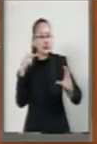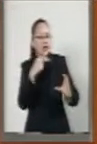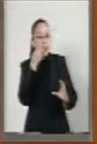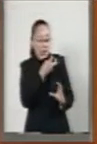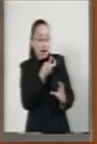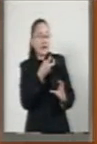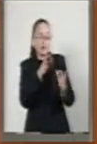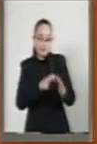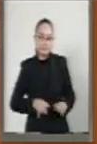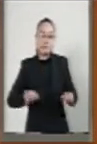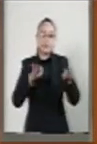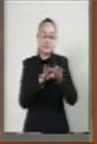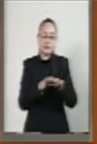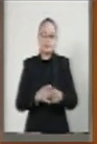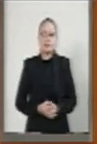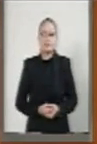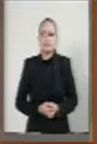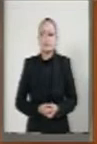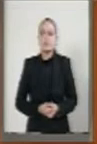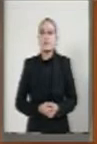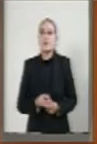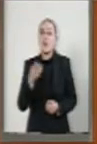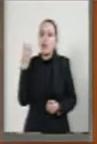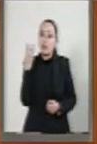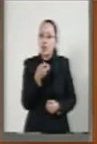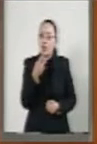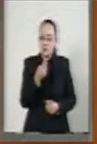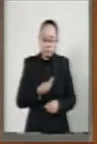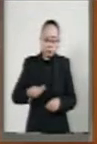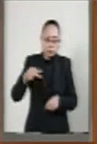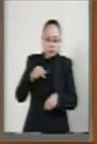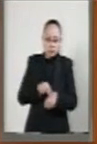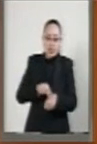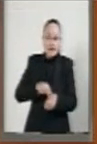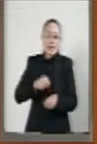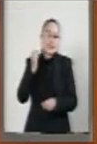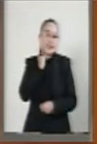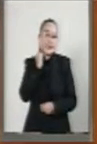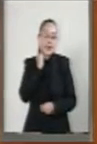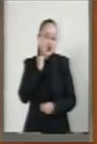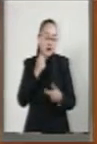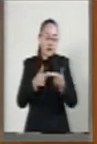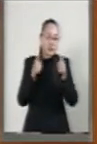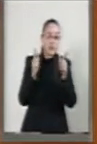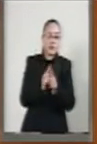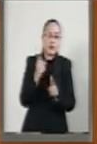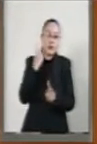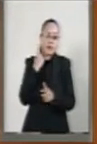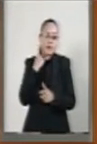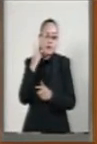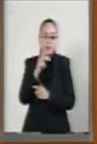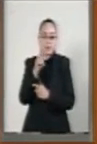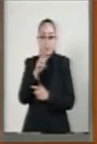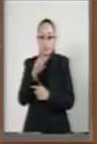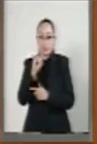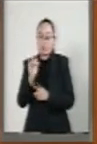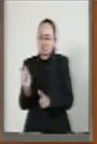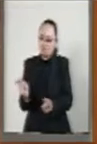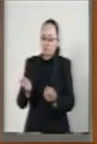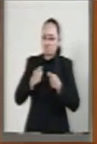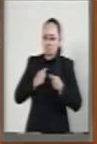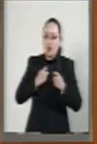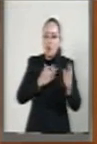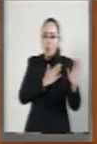destacarse. Desde esta tribuna, los senadores del Partido Revolucionario Institucional asumimos el